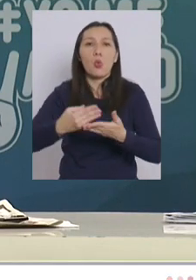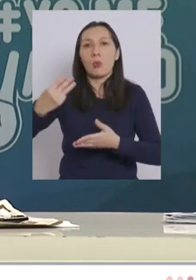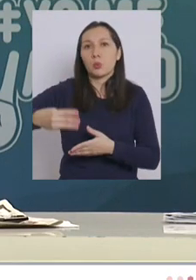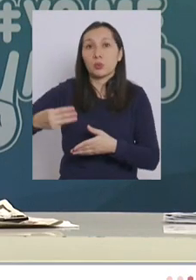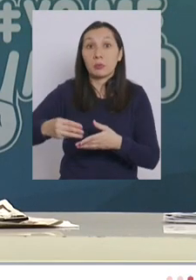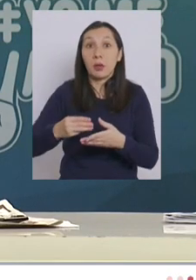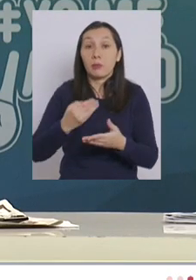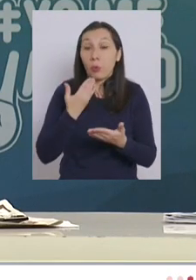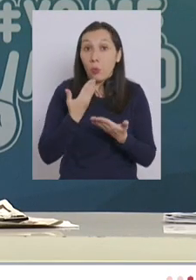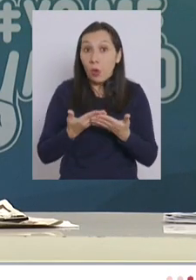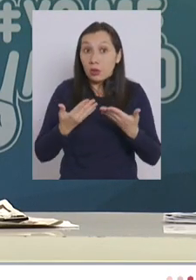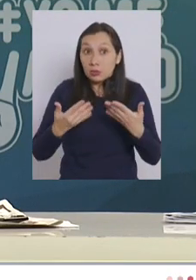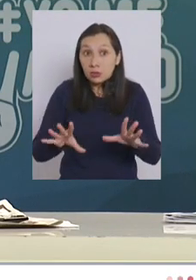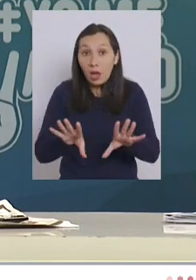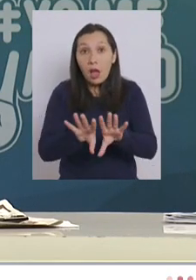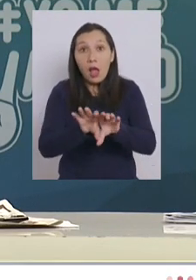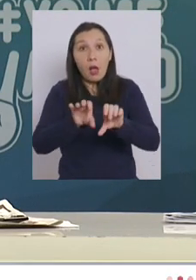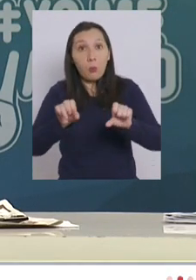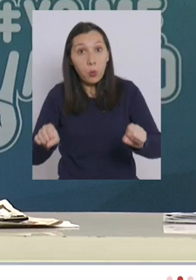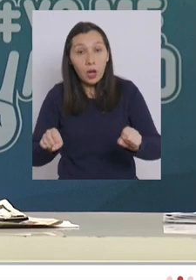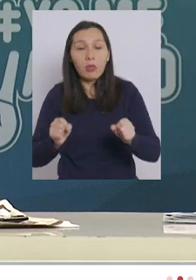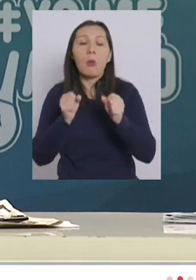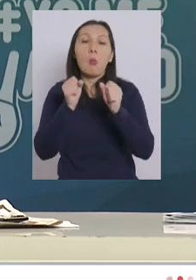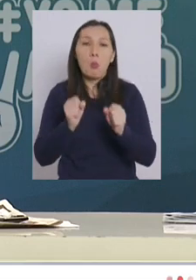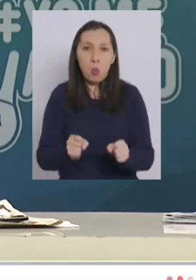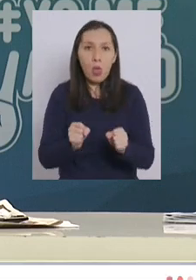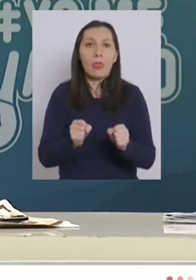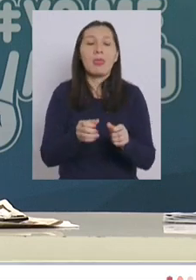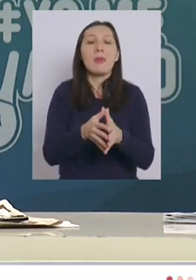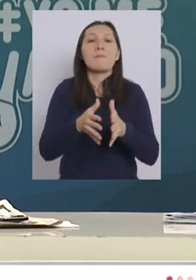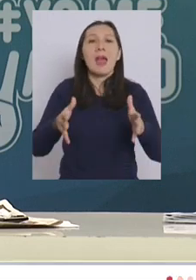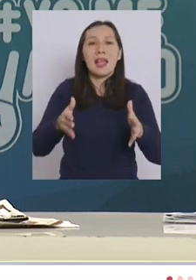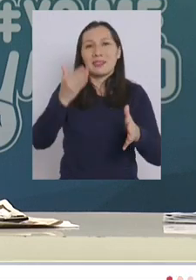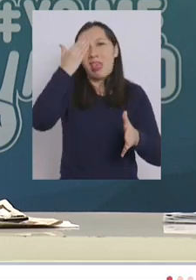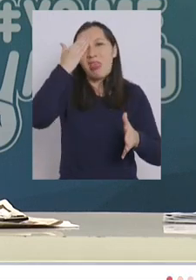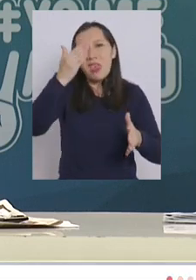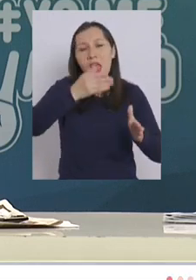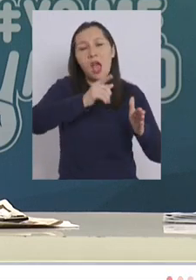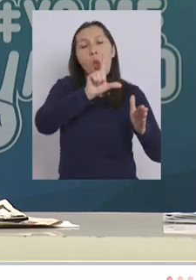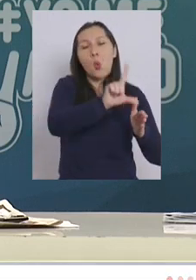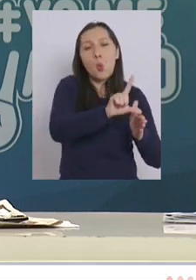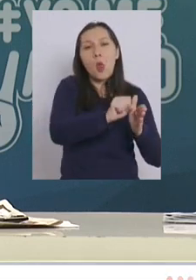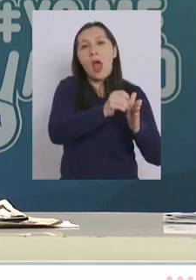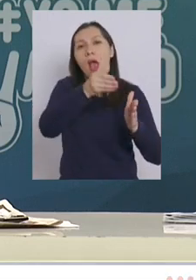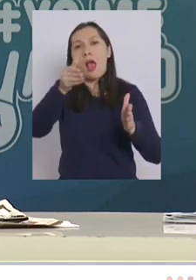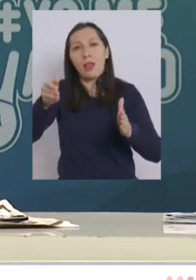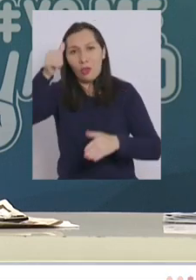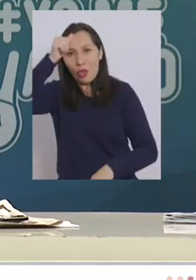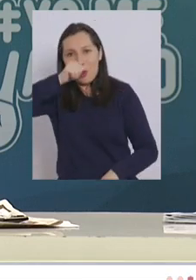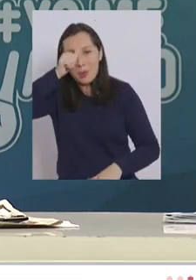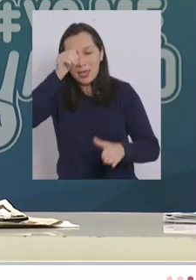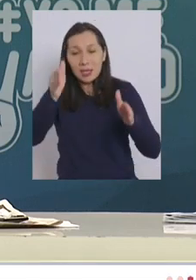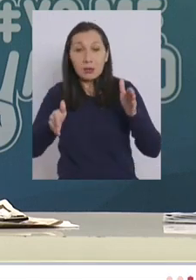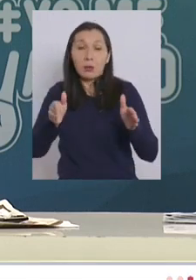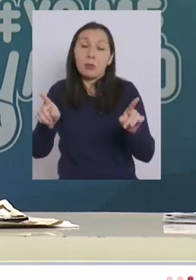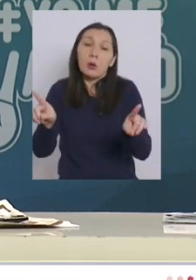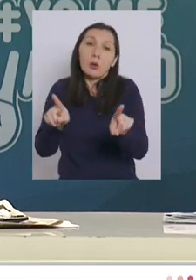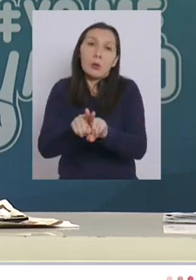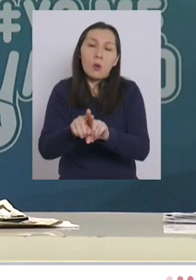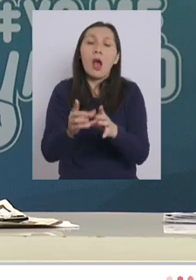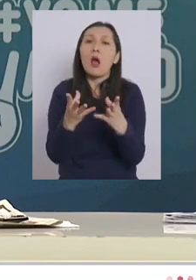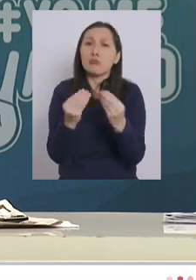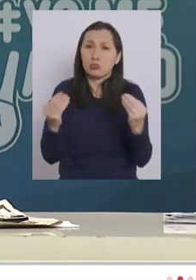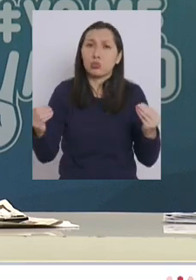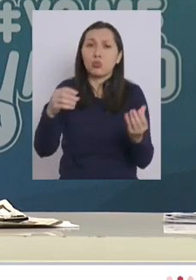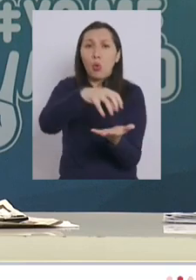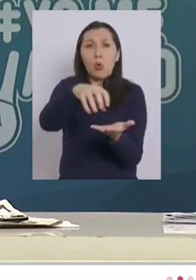una vez que lleguemos a un acuerdo con ellos podemos aumentar la capacidad de vacunación de lunes a domingo de todas maneras hay